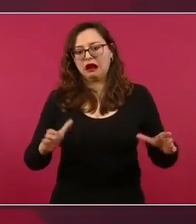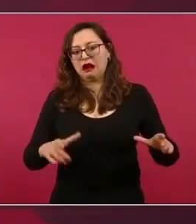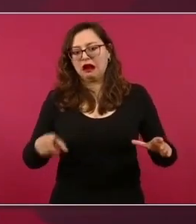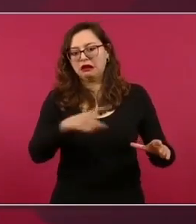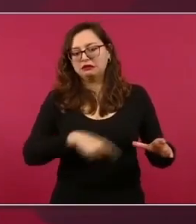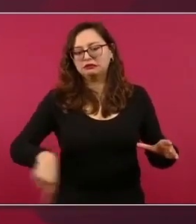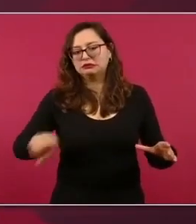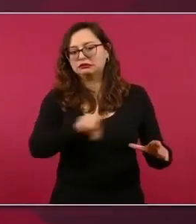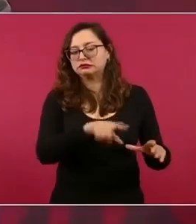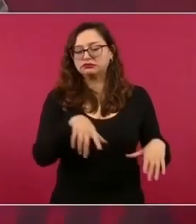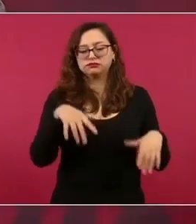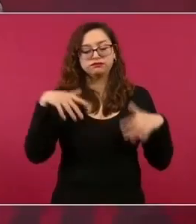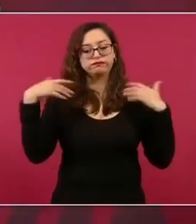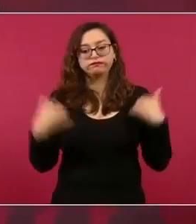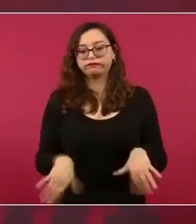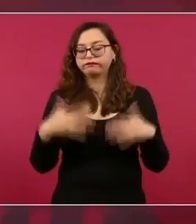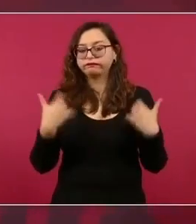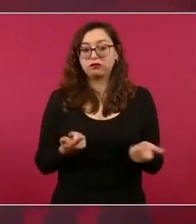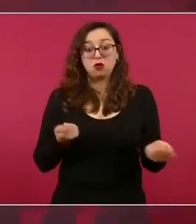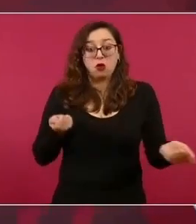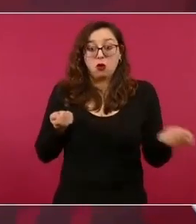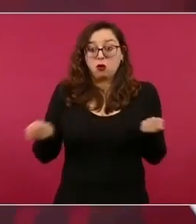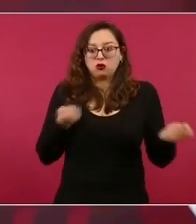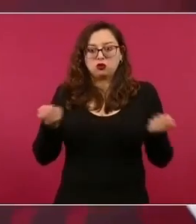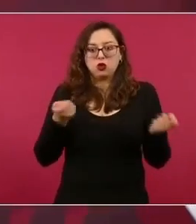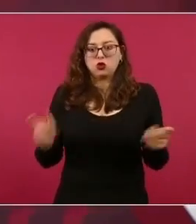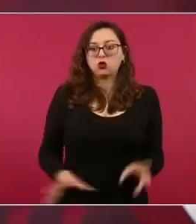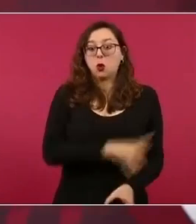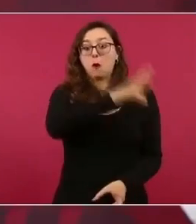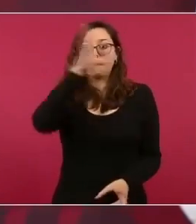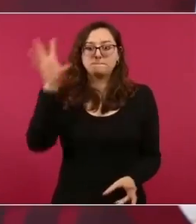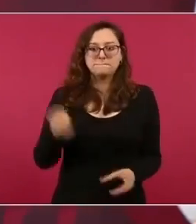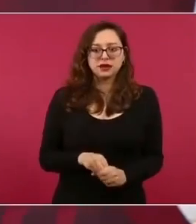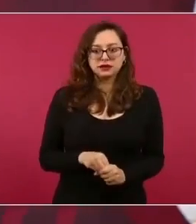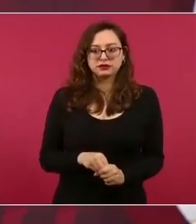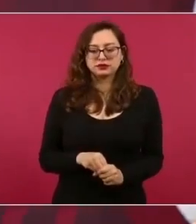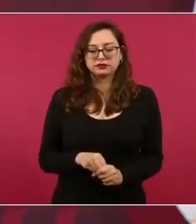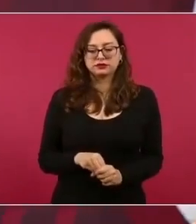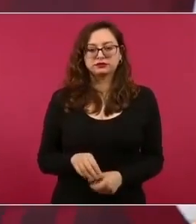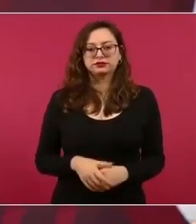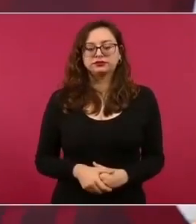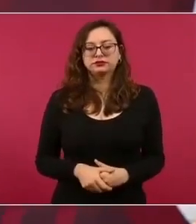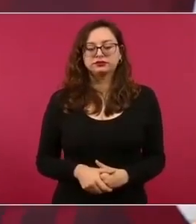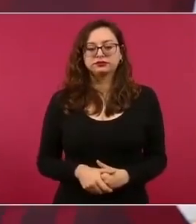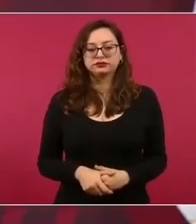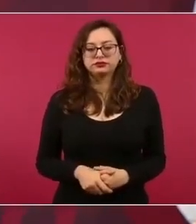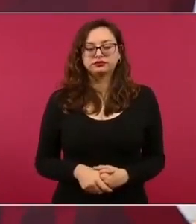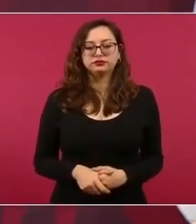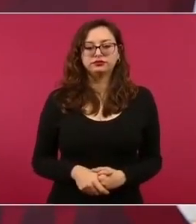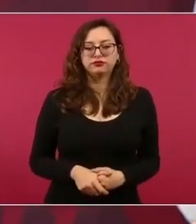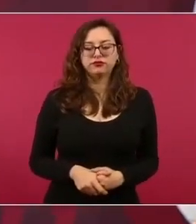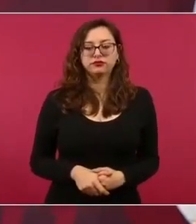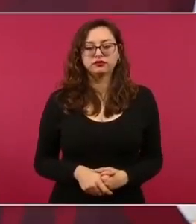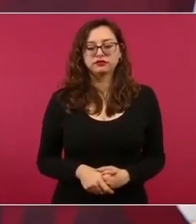tiene el control absoluto. me contaba por ejemplo que ellos